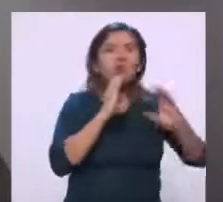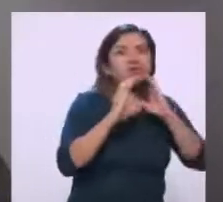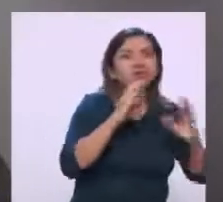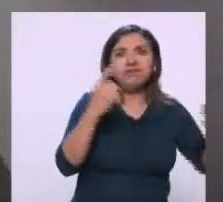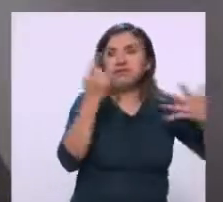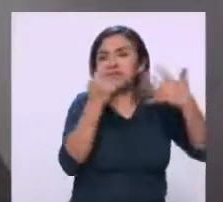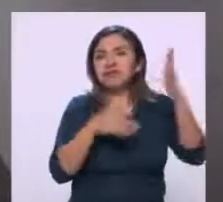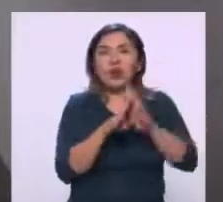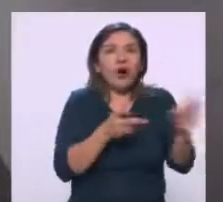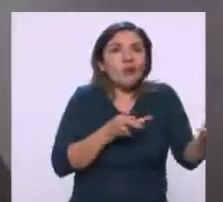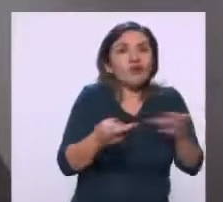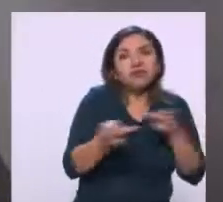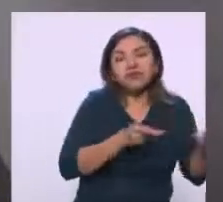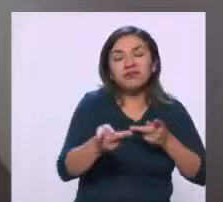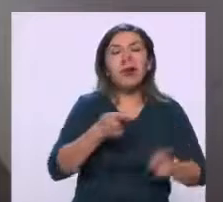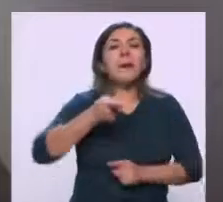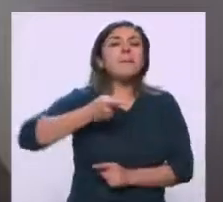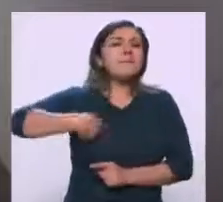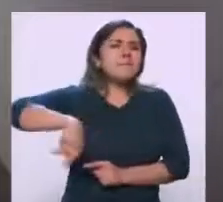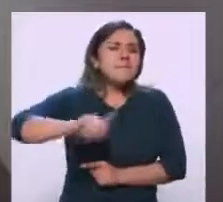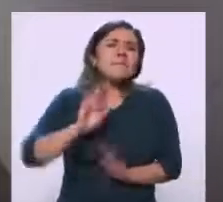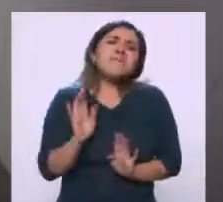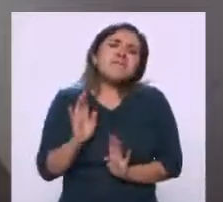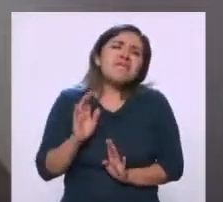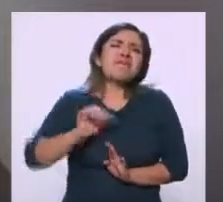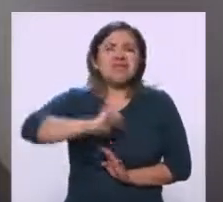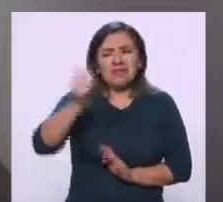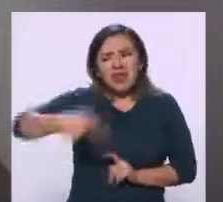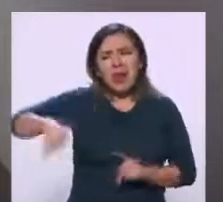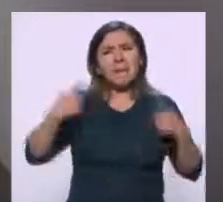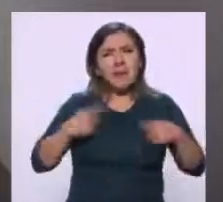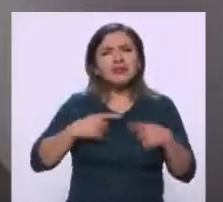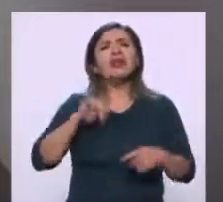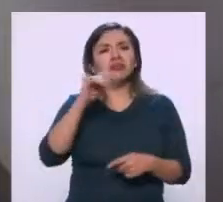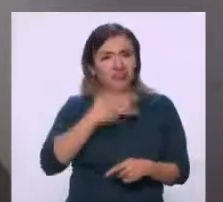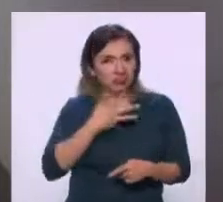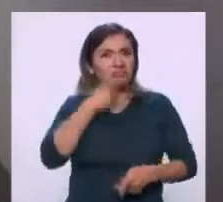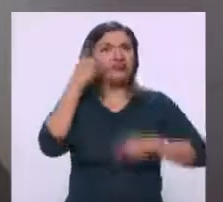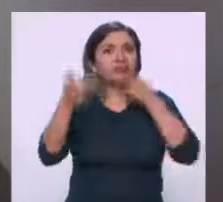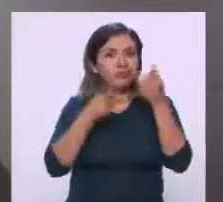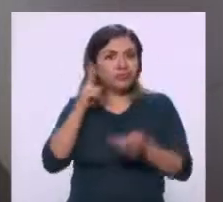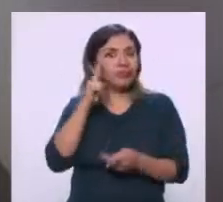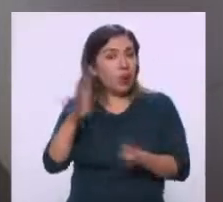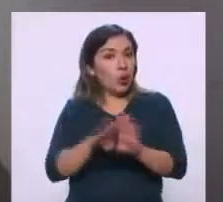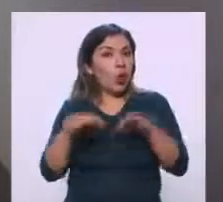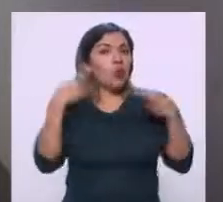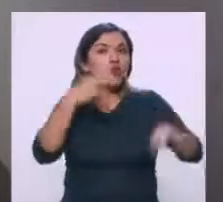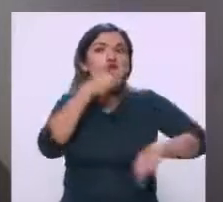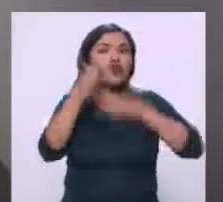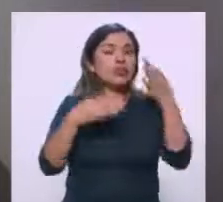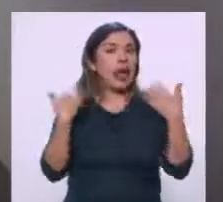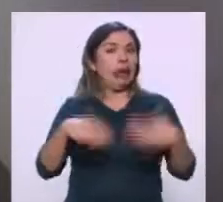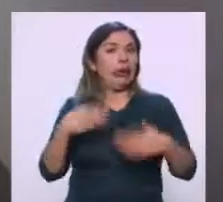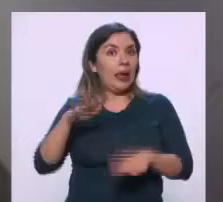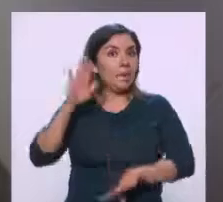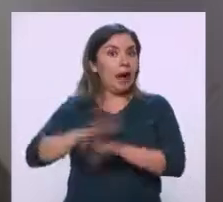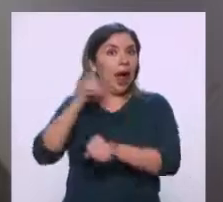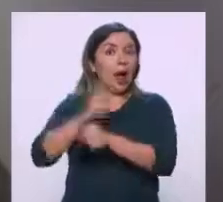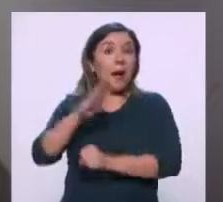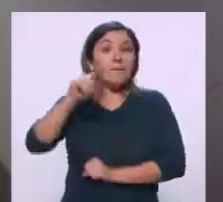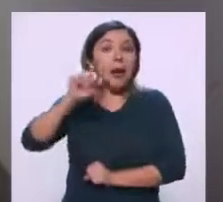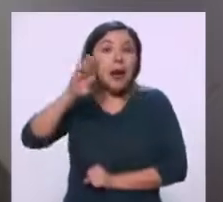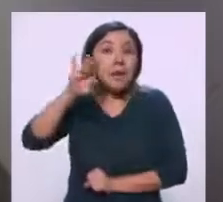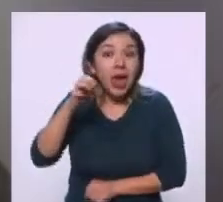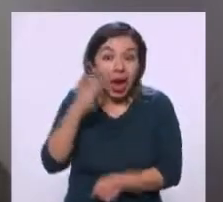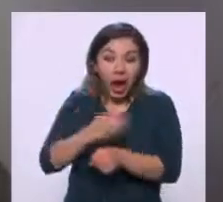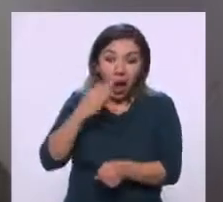organizando. Este, pero sí, y por otro lado, la sociedad, pues sí está comentado, sí ha sido muy impactante. Es trending topic la Barbie todavía